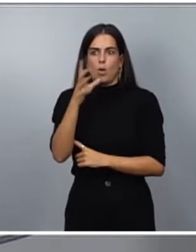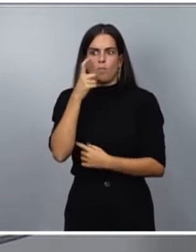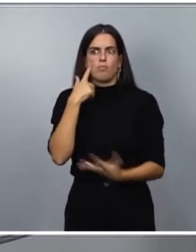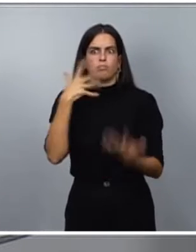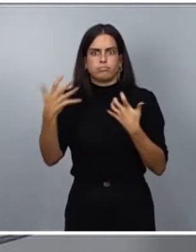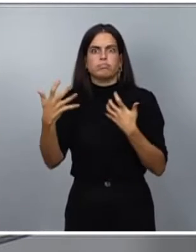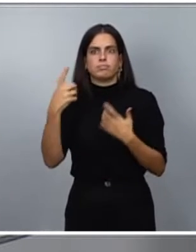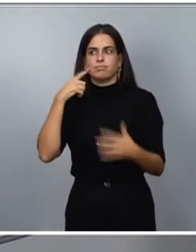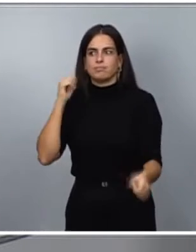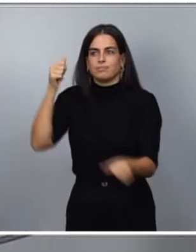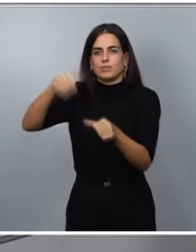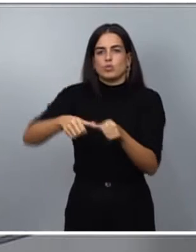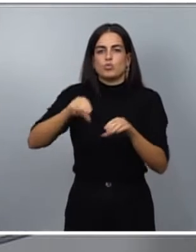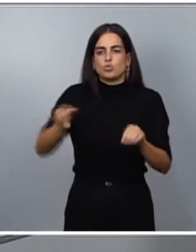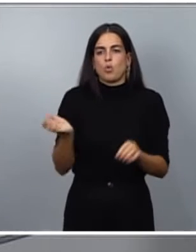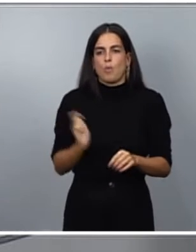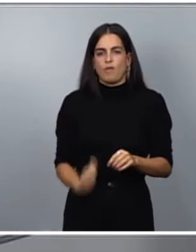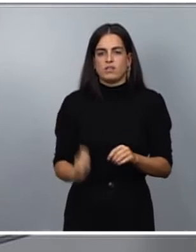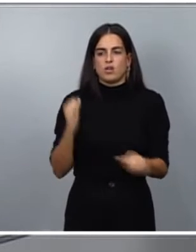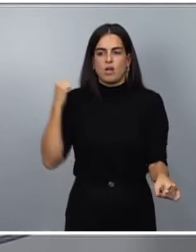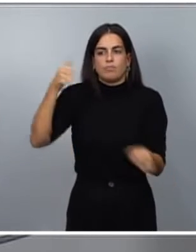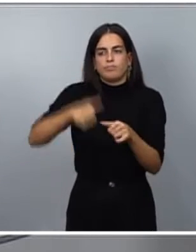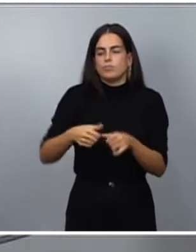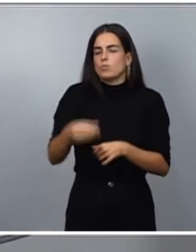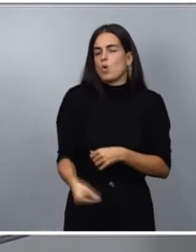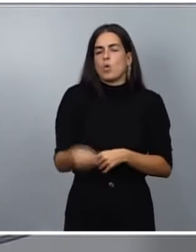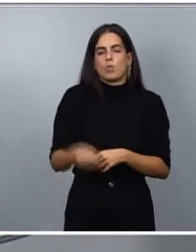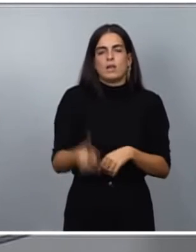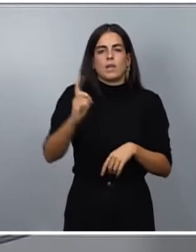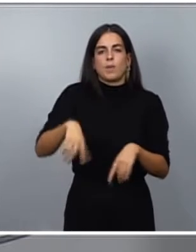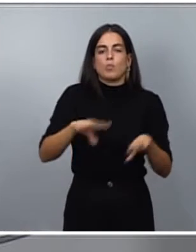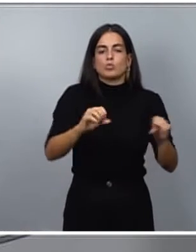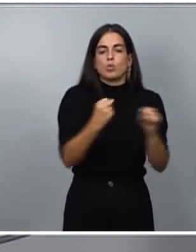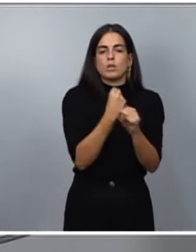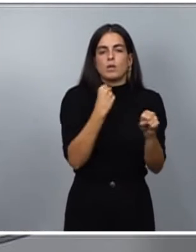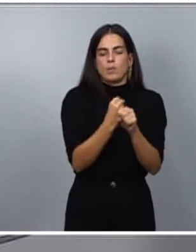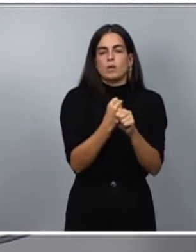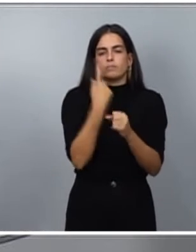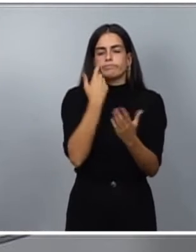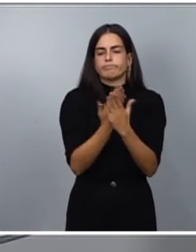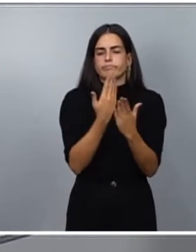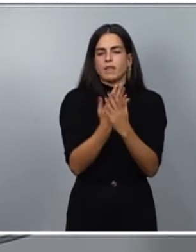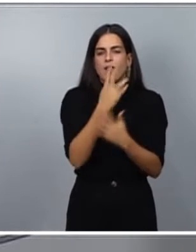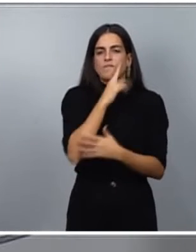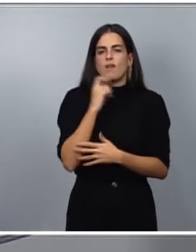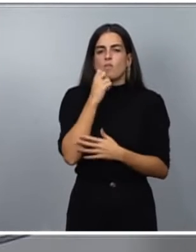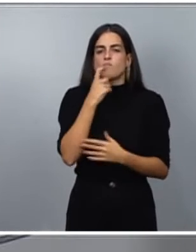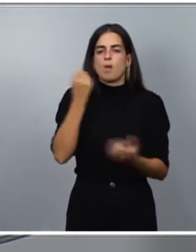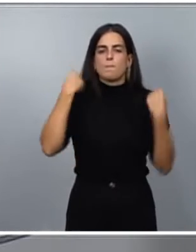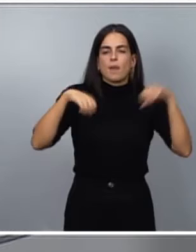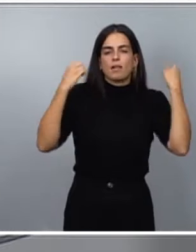en el ámbito del deporte, pero también por la labor de puesta en valor de la práctica deportiva, de la educación